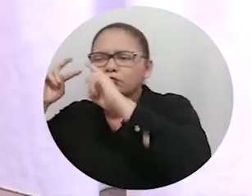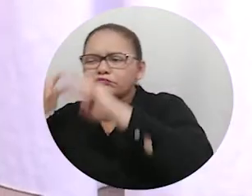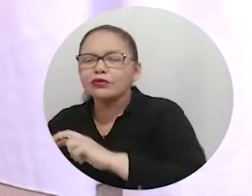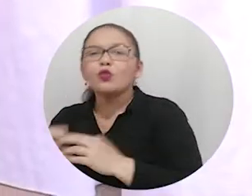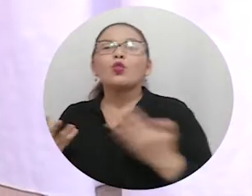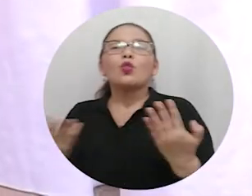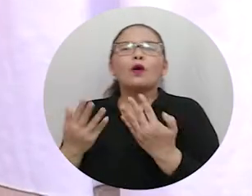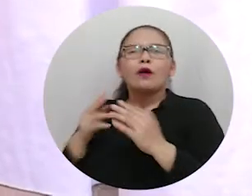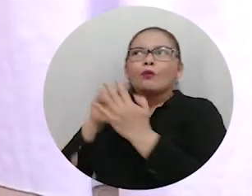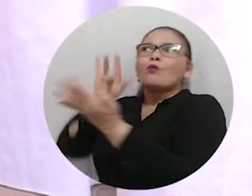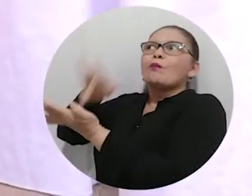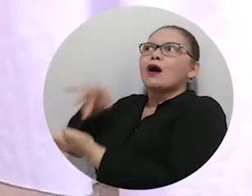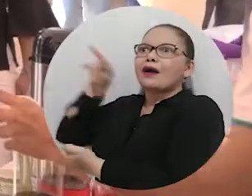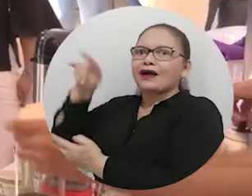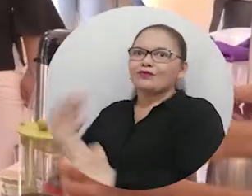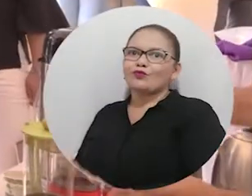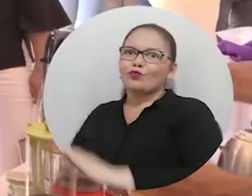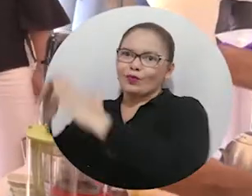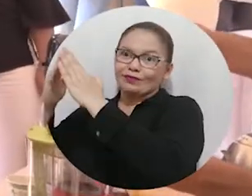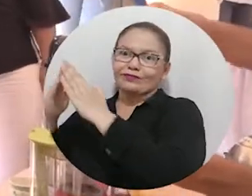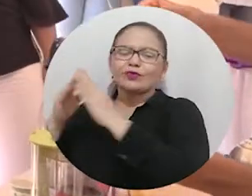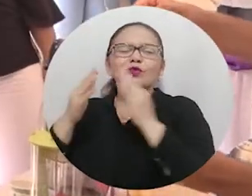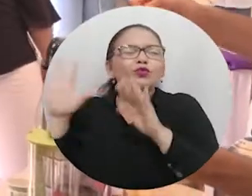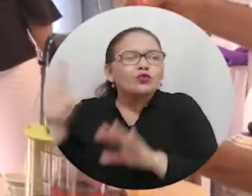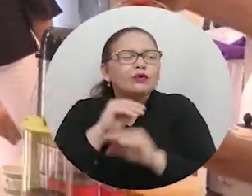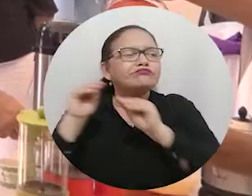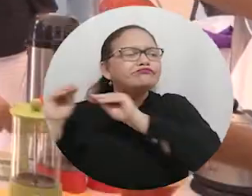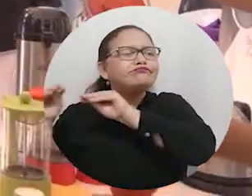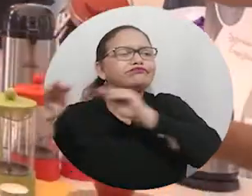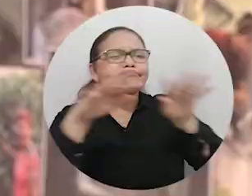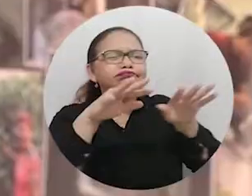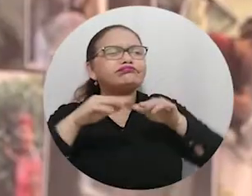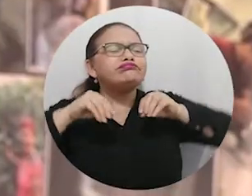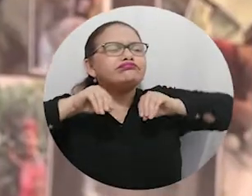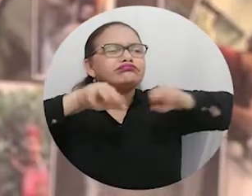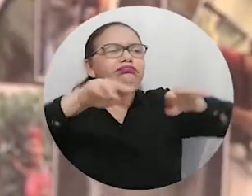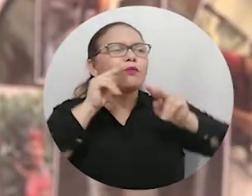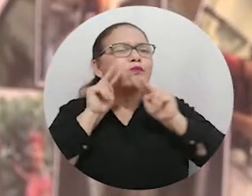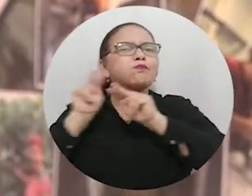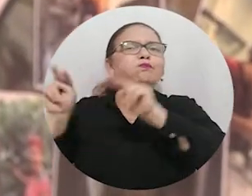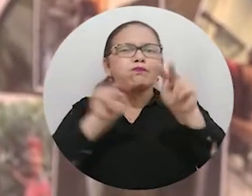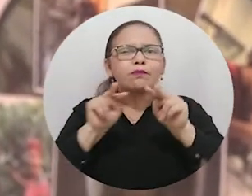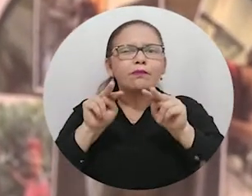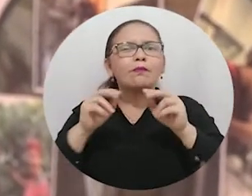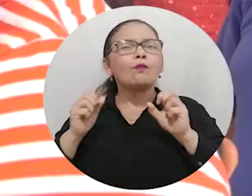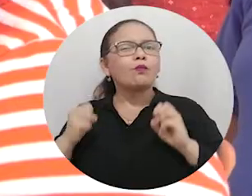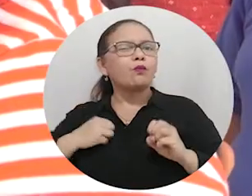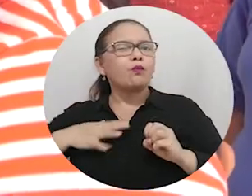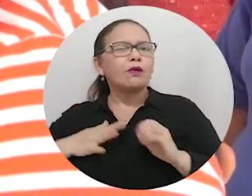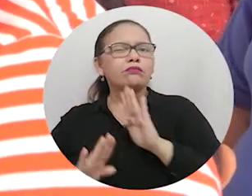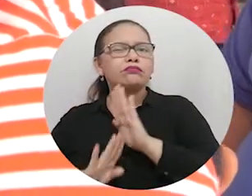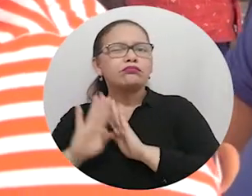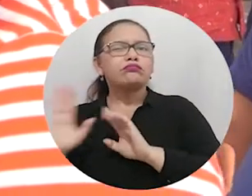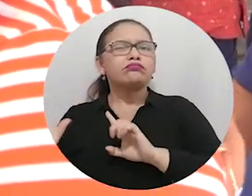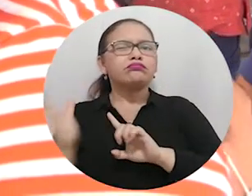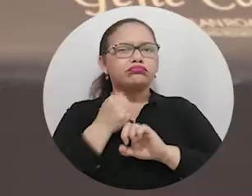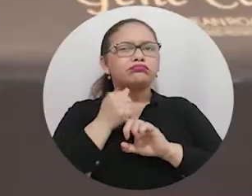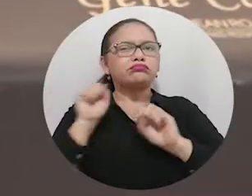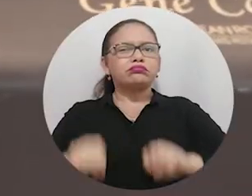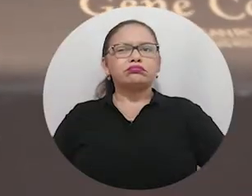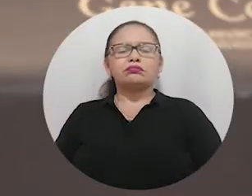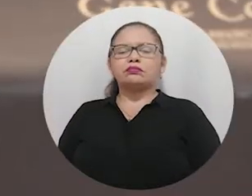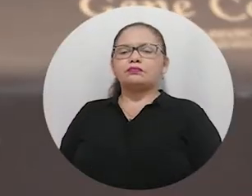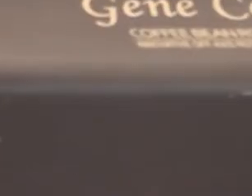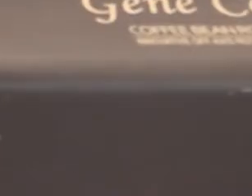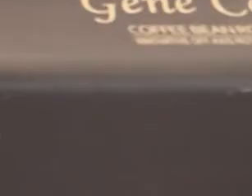agremiaciones e investigaciones adelantadas en la Sierra Nevada de Santa Marta con el fin de dar a conocer todas las potencialidades de este producto.